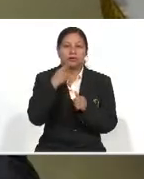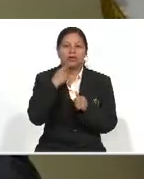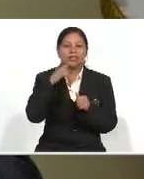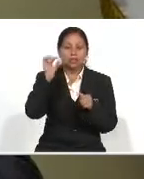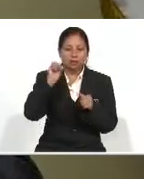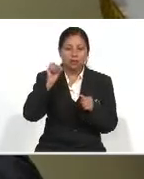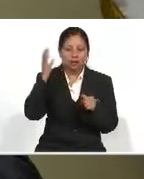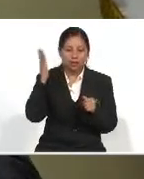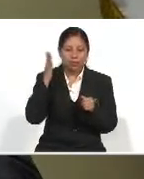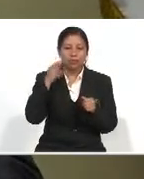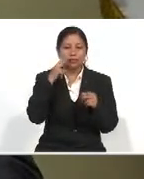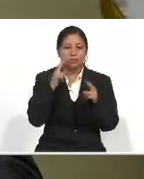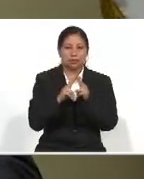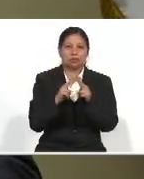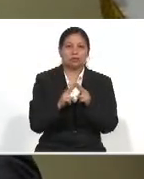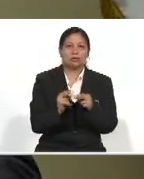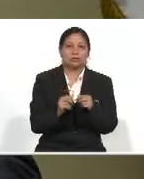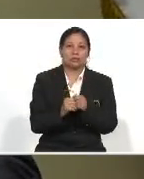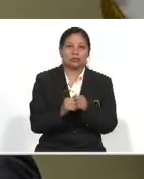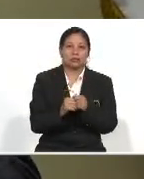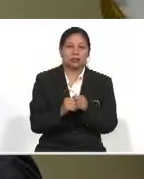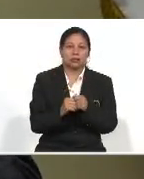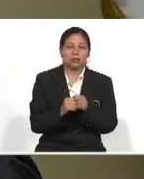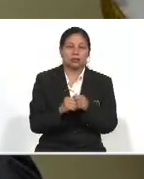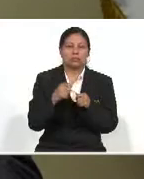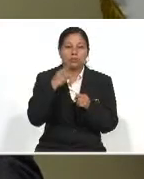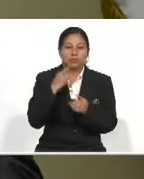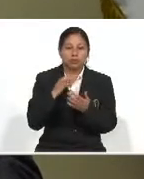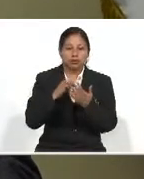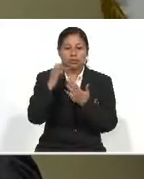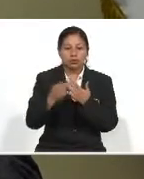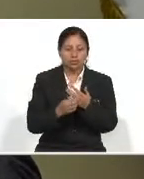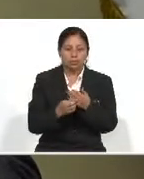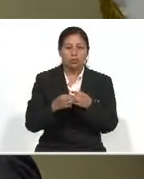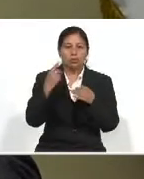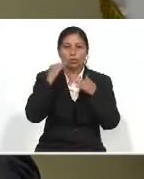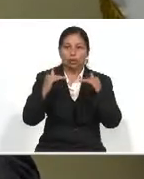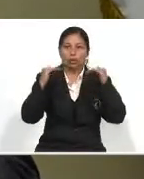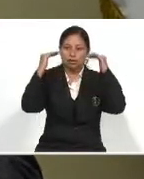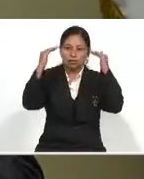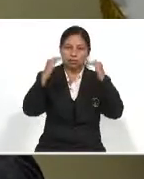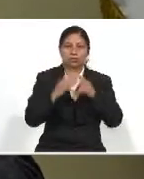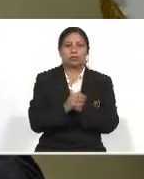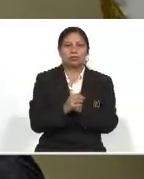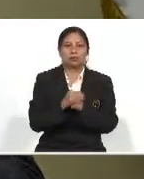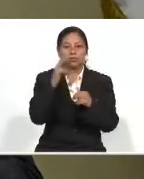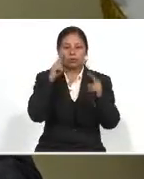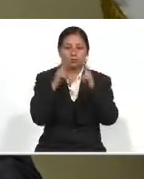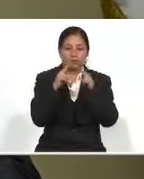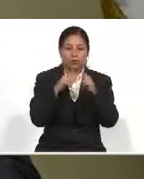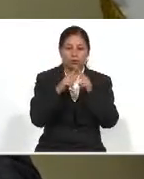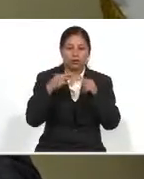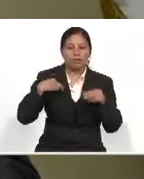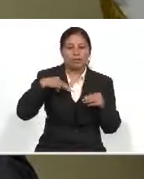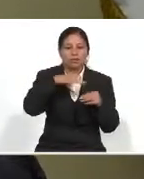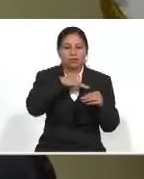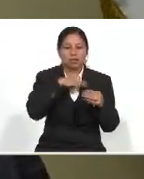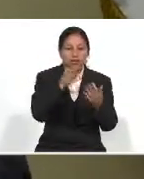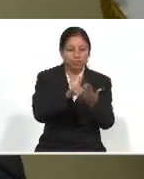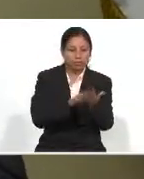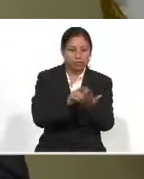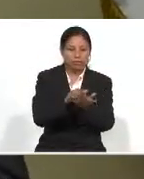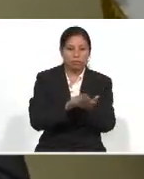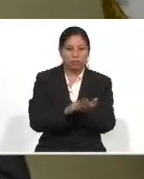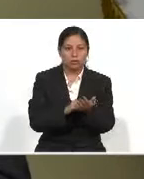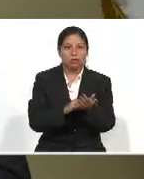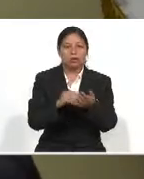capacidad o no de recaudar lo que estamos planteando, lo que ha planteado el Ejecutivo. Necesitamos conocer del Ministerio de Finanzas qué es lo que tienen